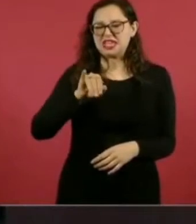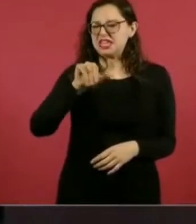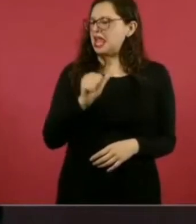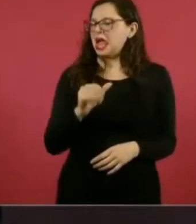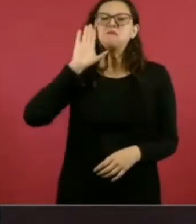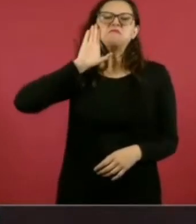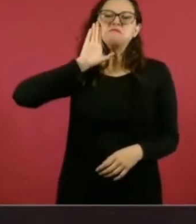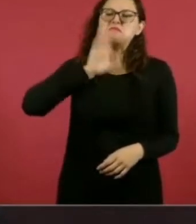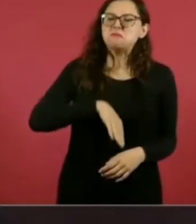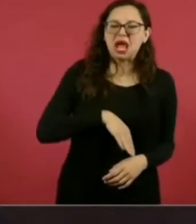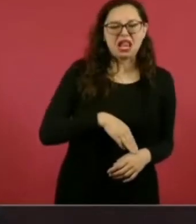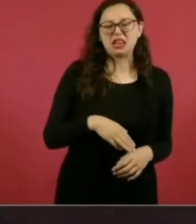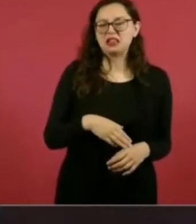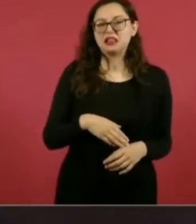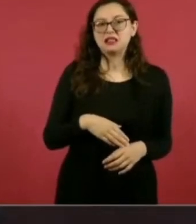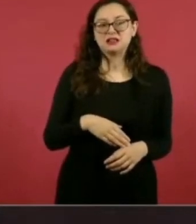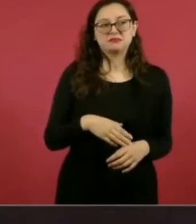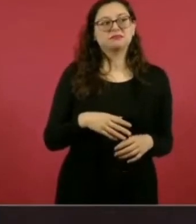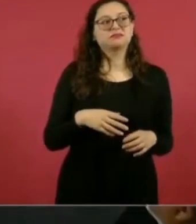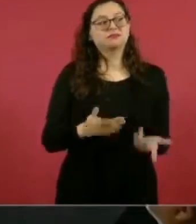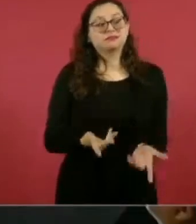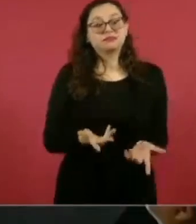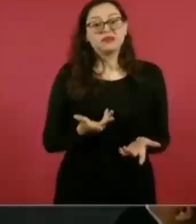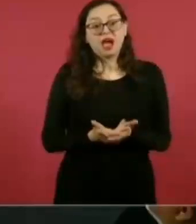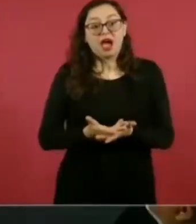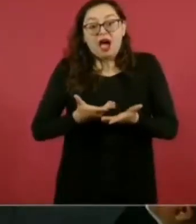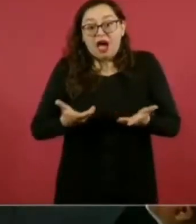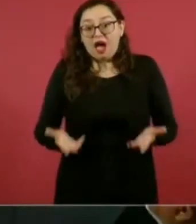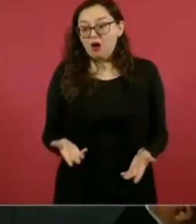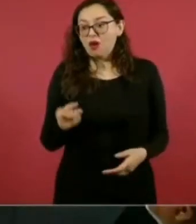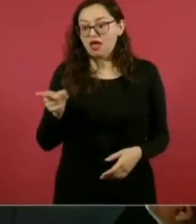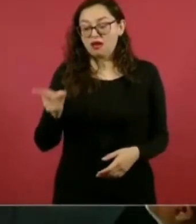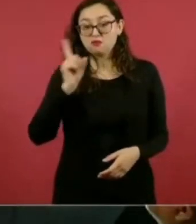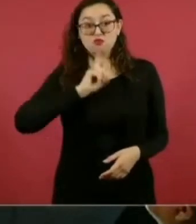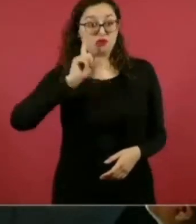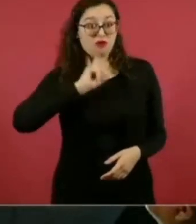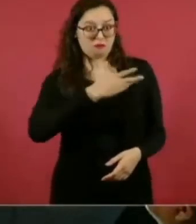él se inconforma, ¿no?